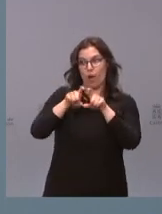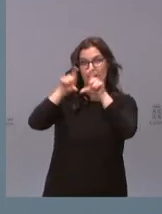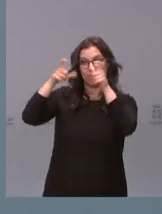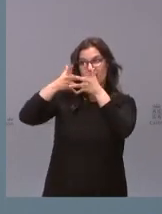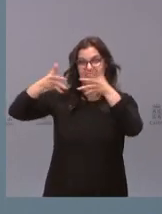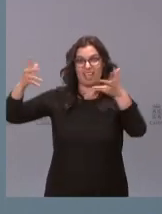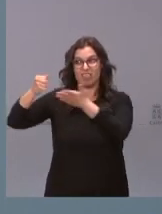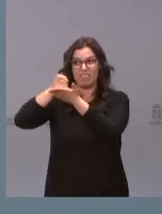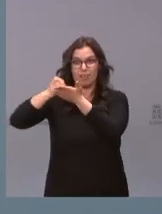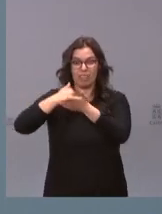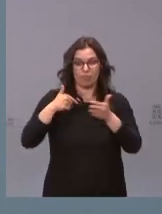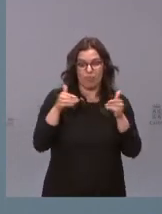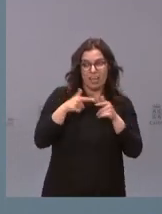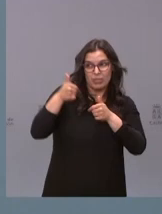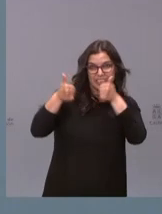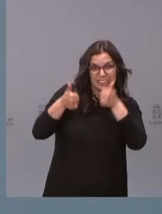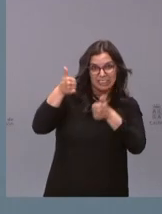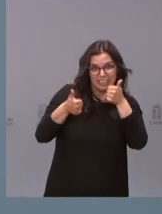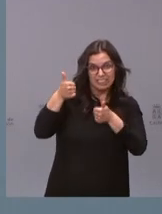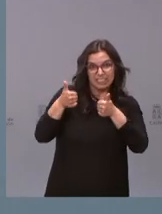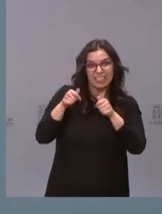que, como saben ustedes, es ganó.